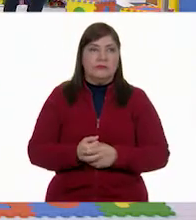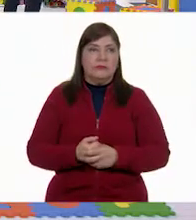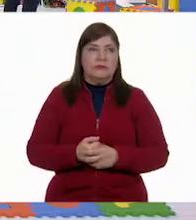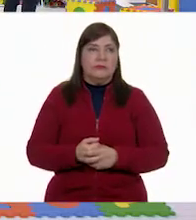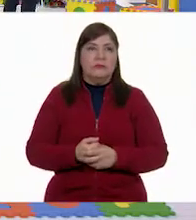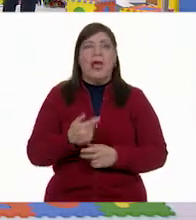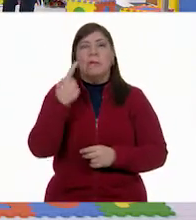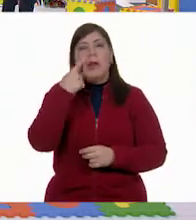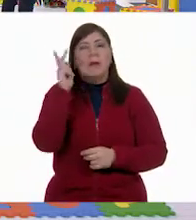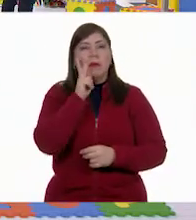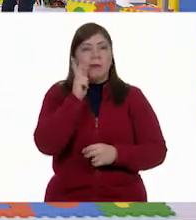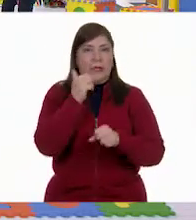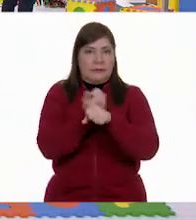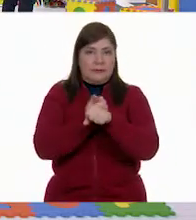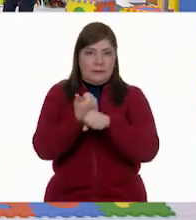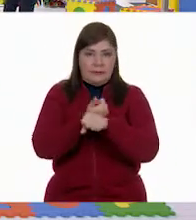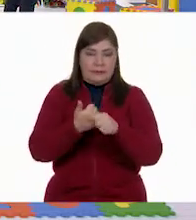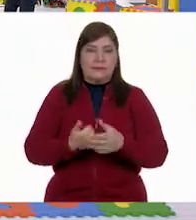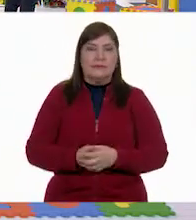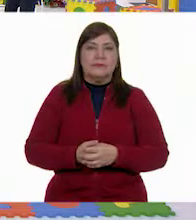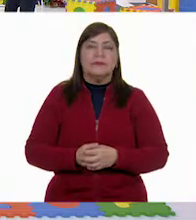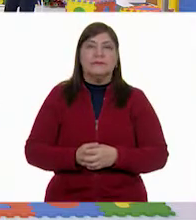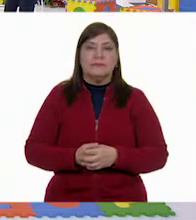El amarillo. Muy bien.